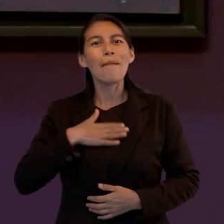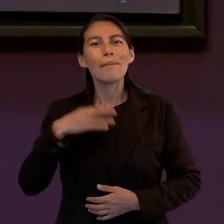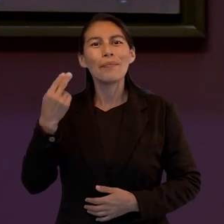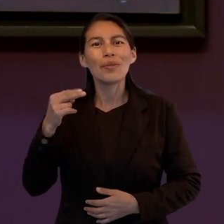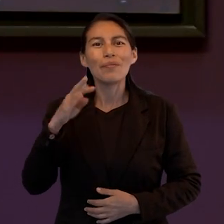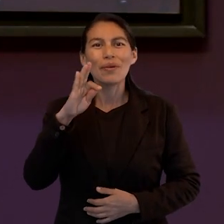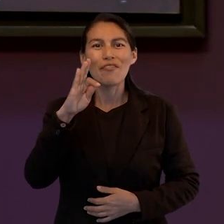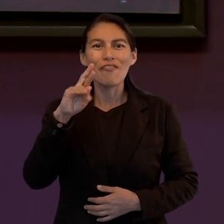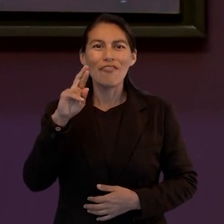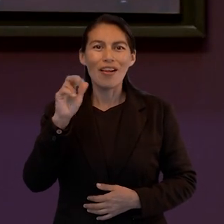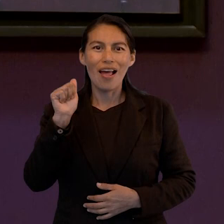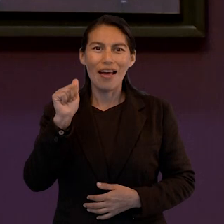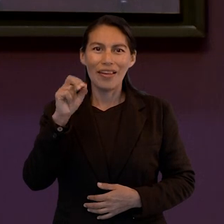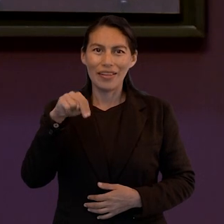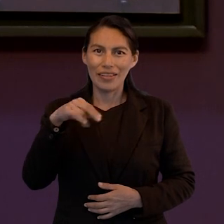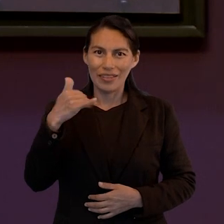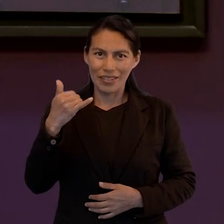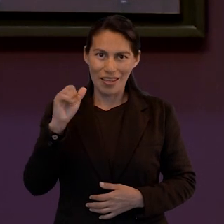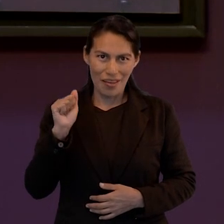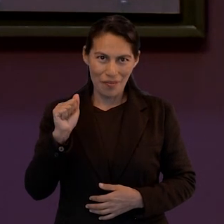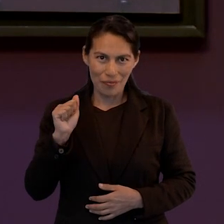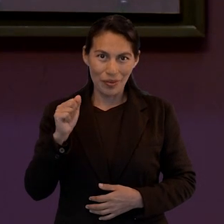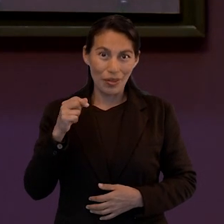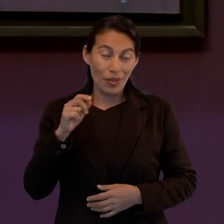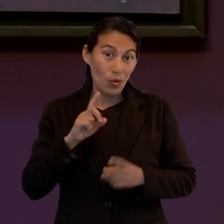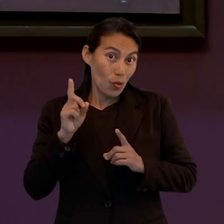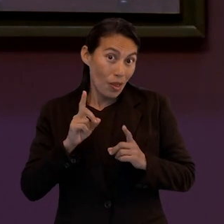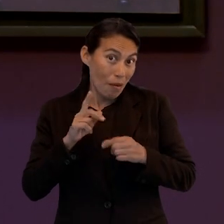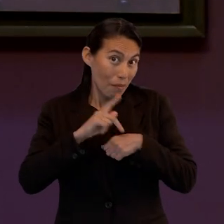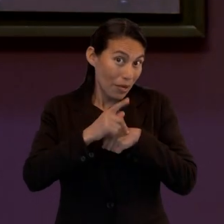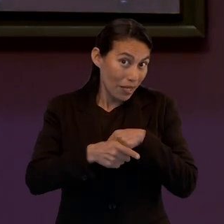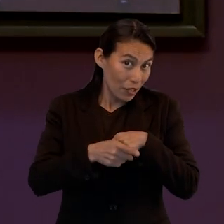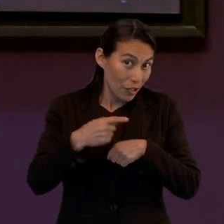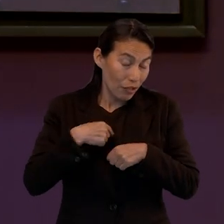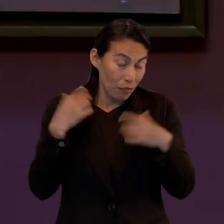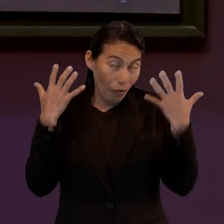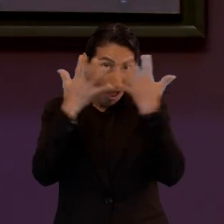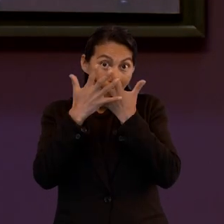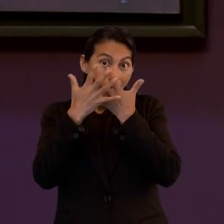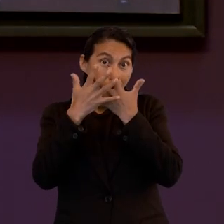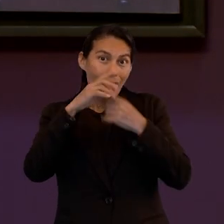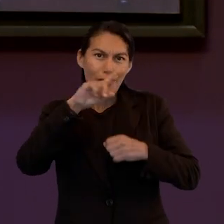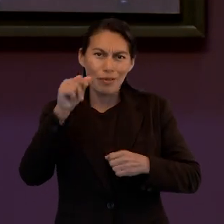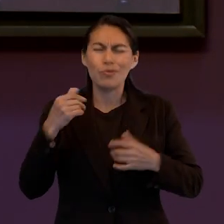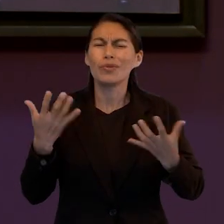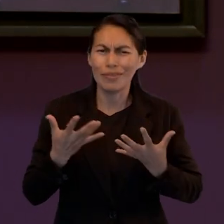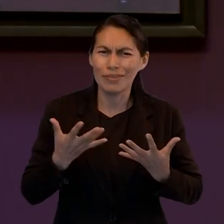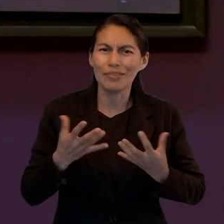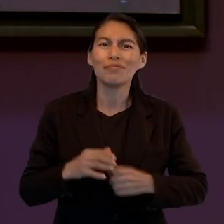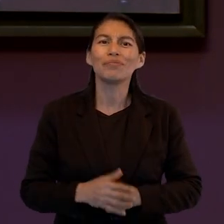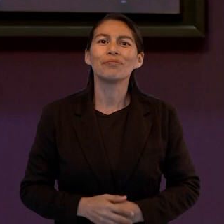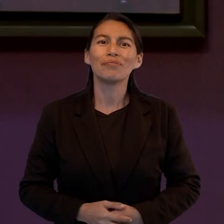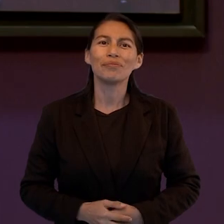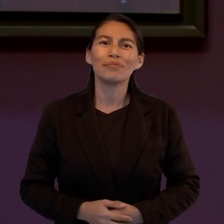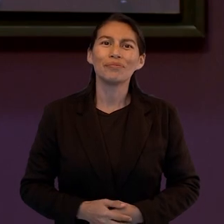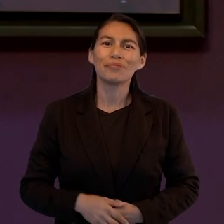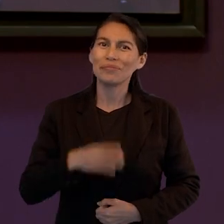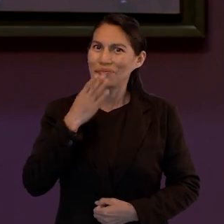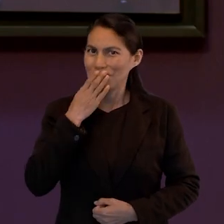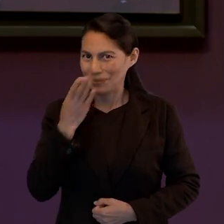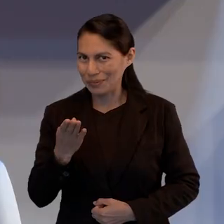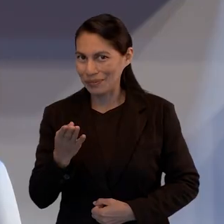mi nombre es Frania Brígido y mi primera reacción ante el peligro, claro, dependiendo del peligro, es un momento de shock y después acción.